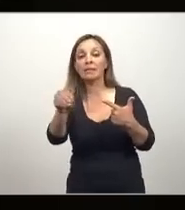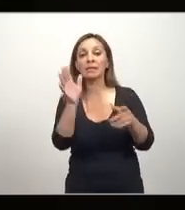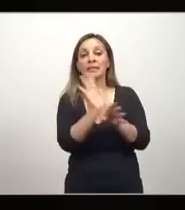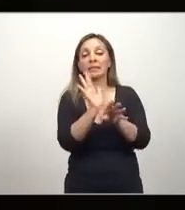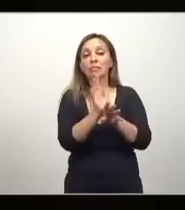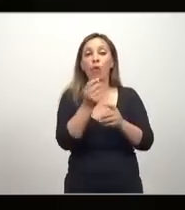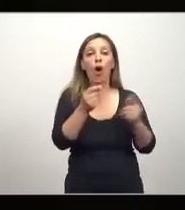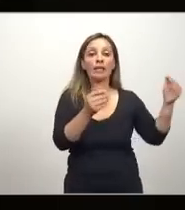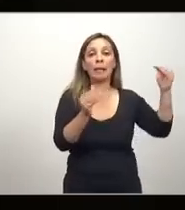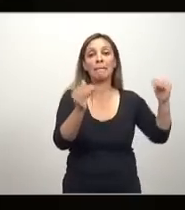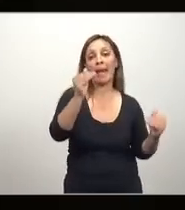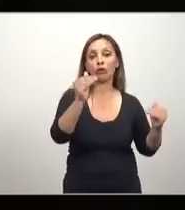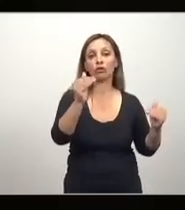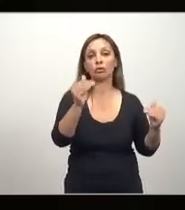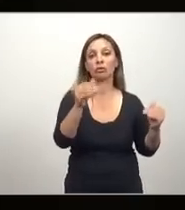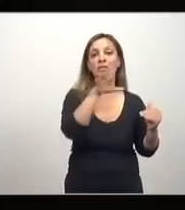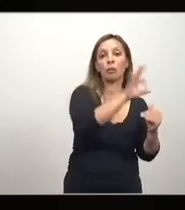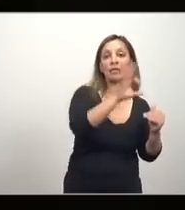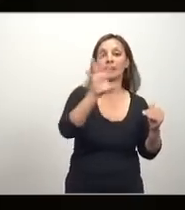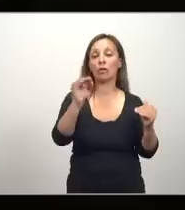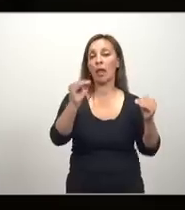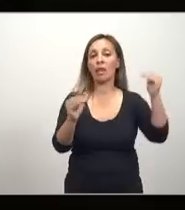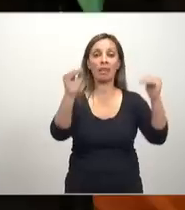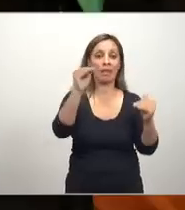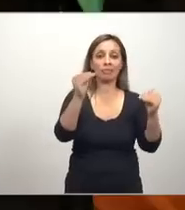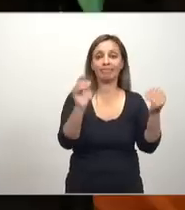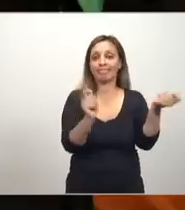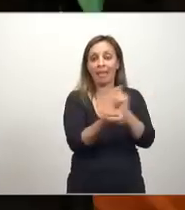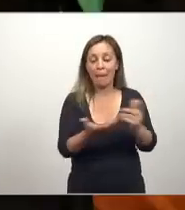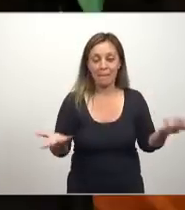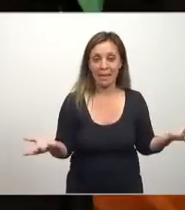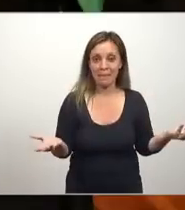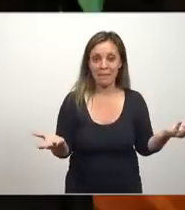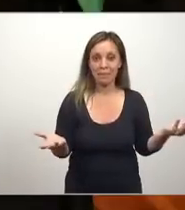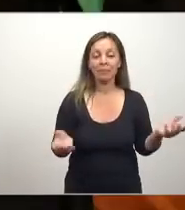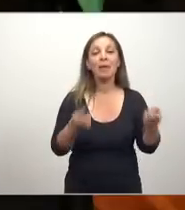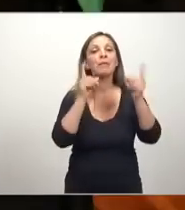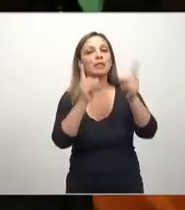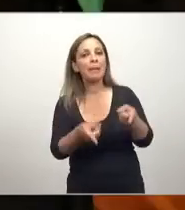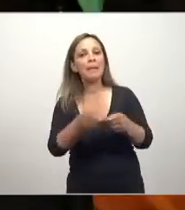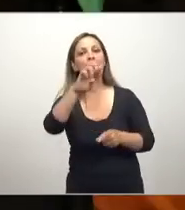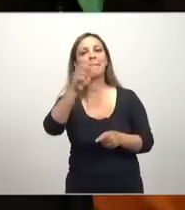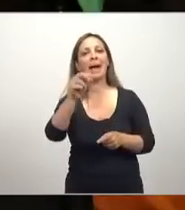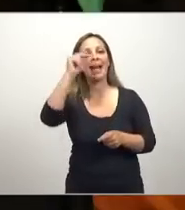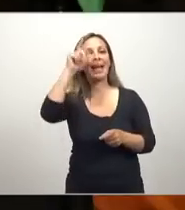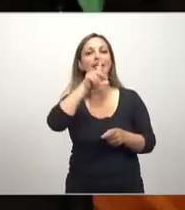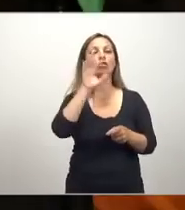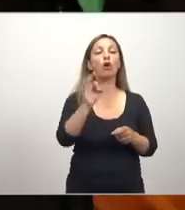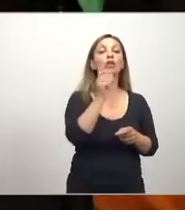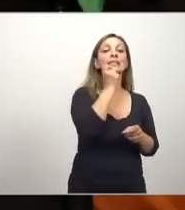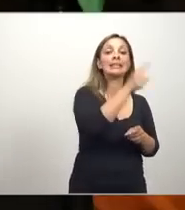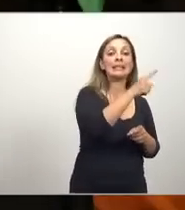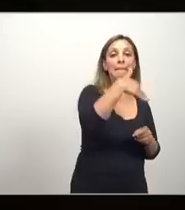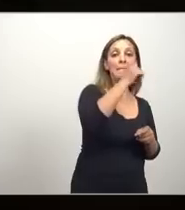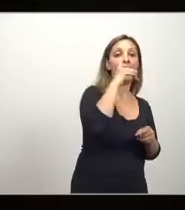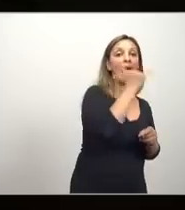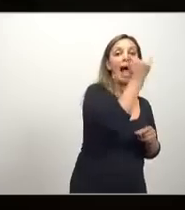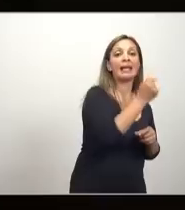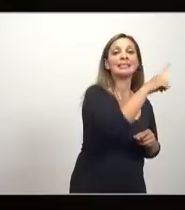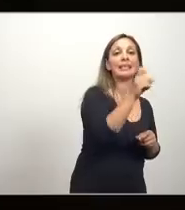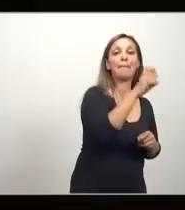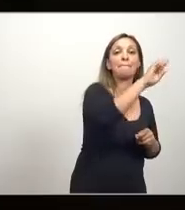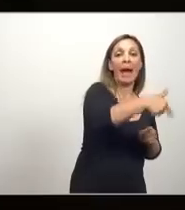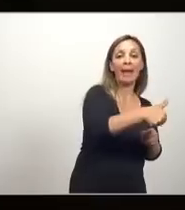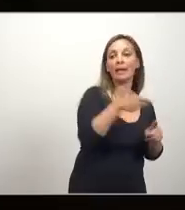a María, ese punto 50-50 es eficiente en el sentido de Pareto. Pero también es eficiente en el sentido de Pareto si María tiene 100 panes y Juan cero. Porque darle Juan